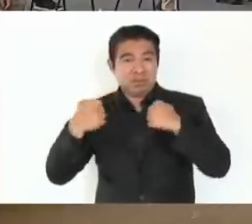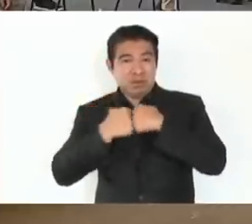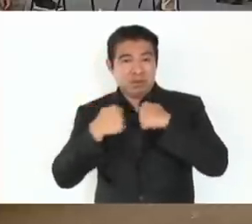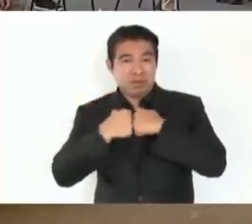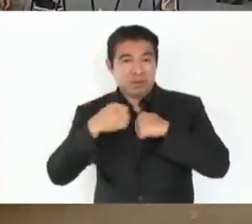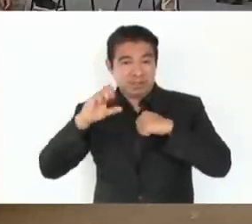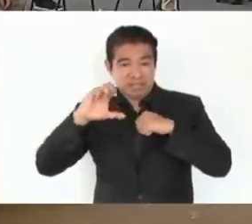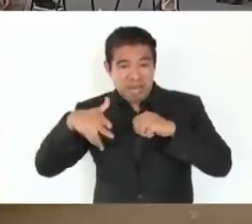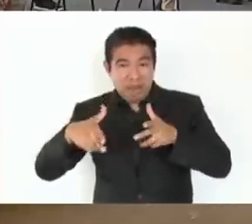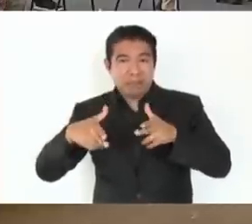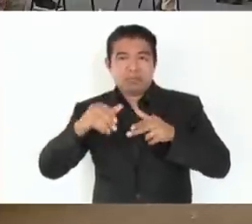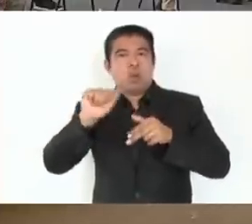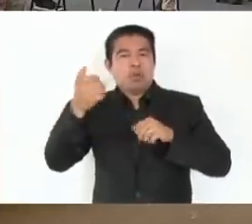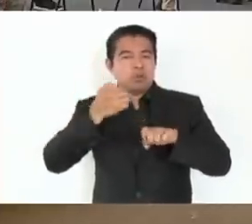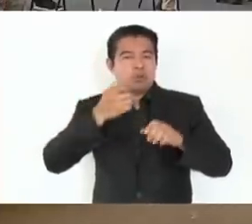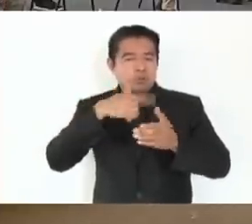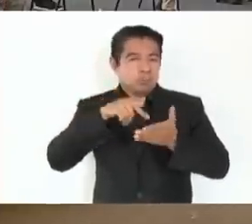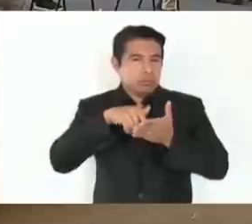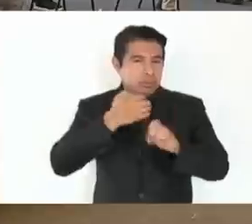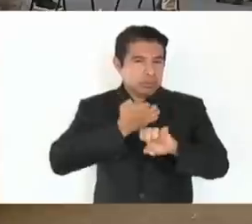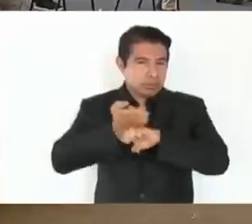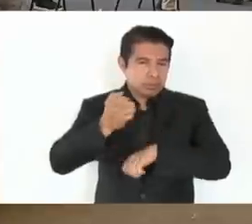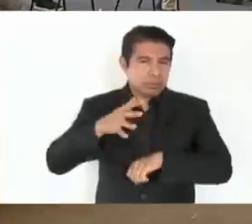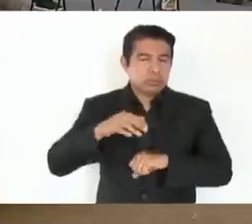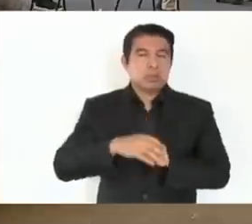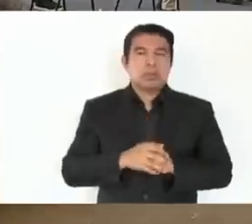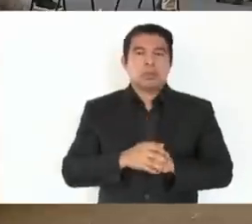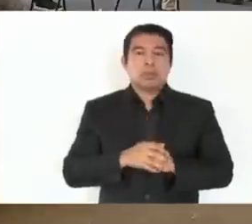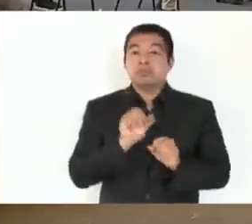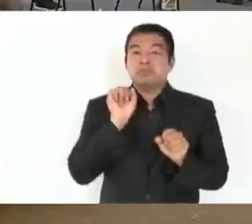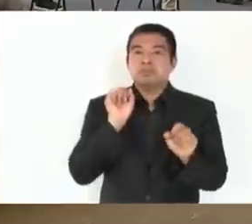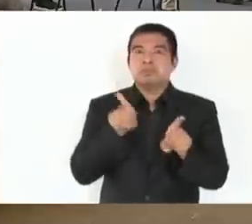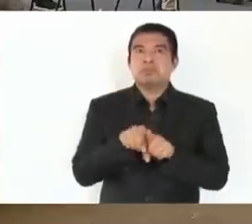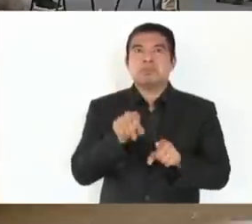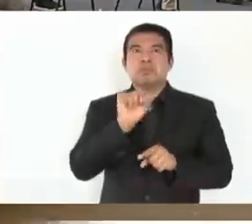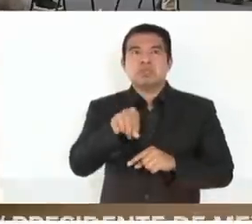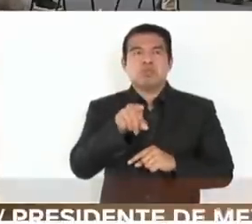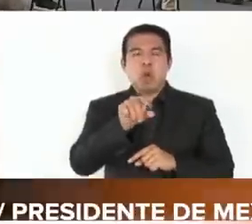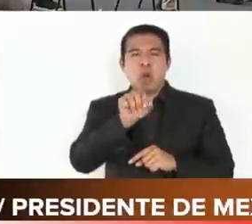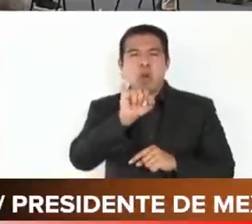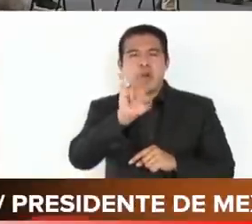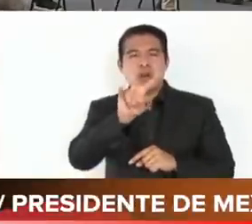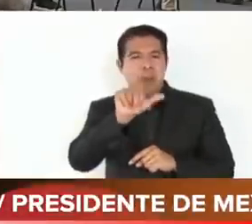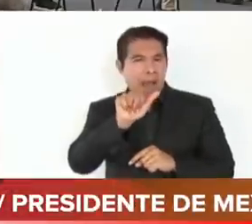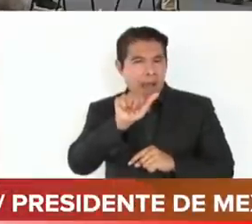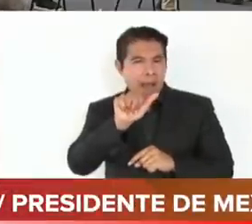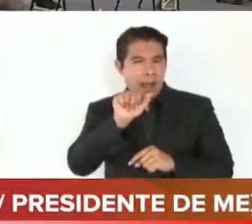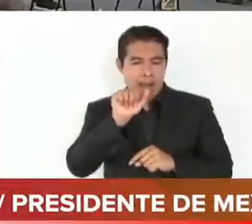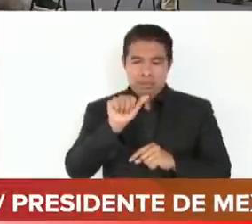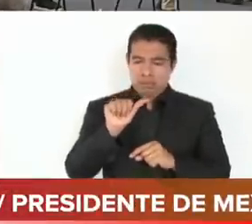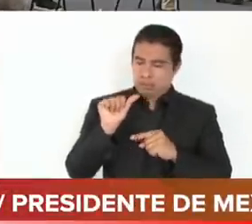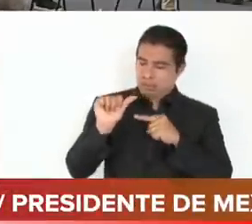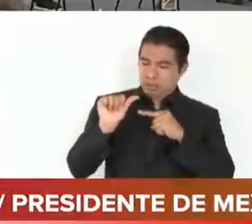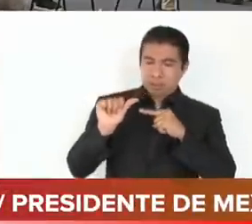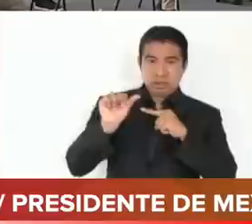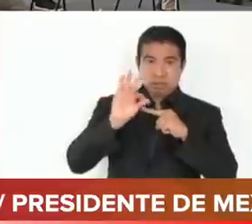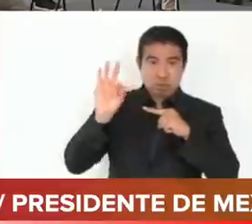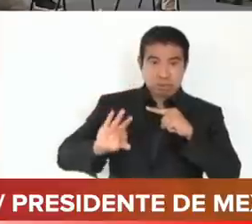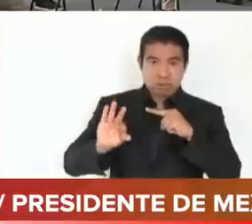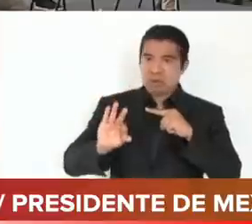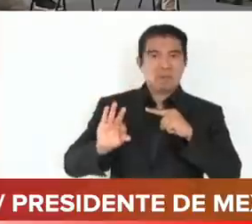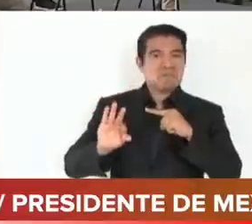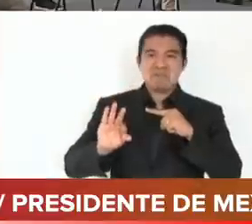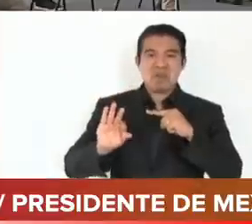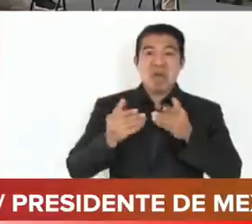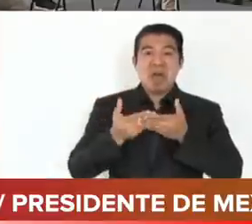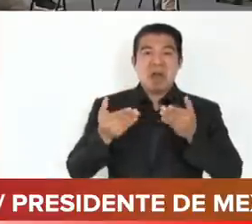Otro dato allá, el IVA no se cobra en 16%, se cobra en 8